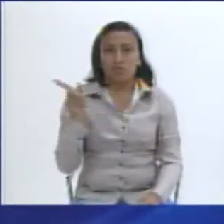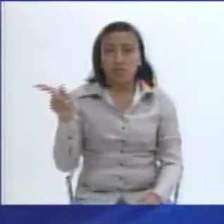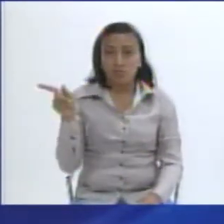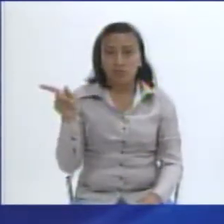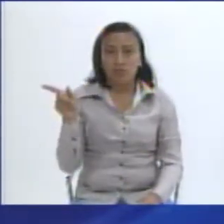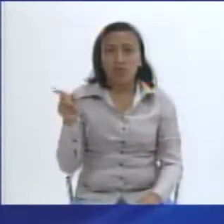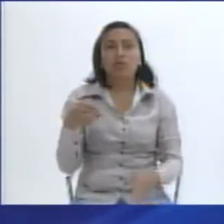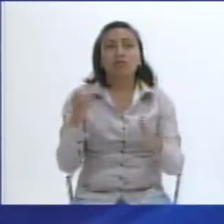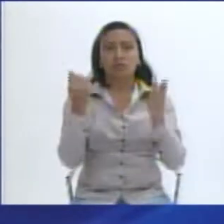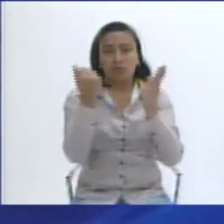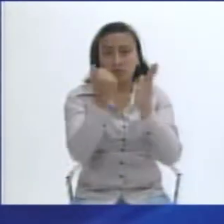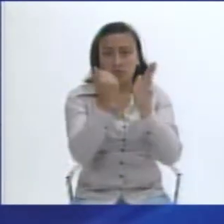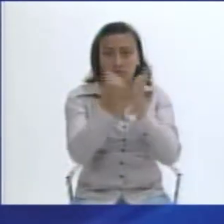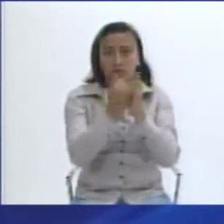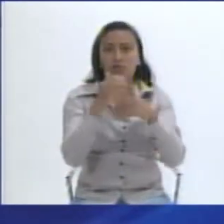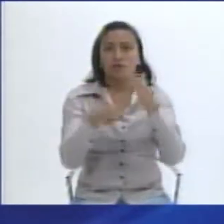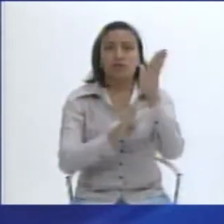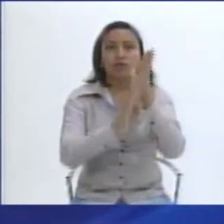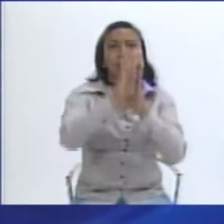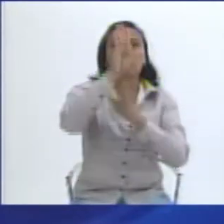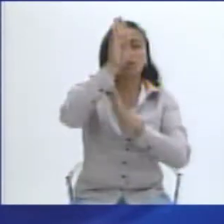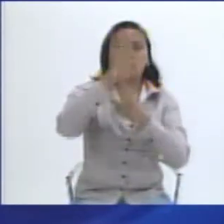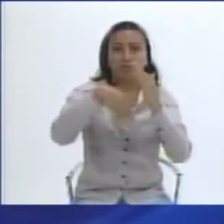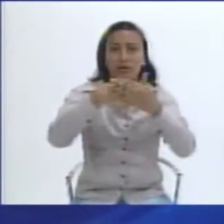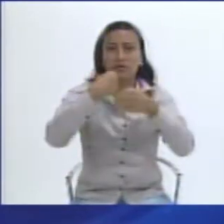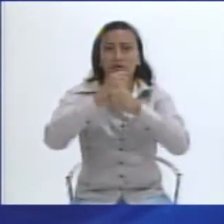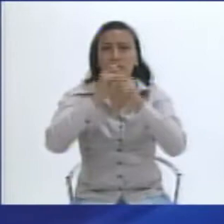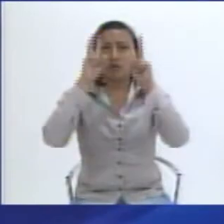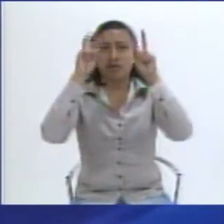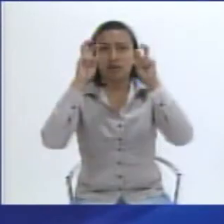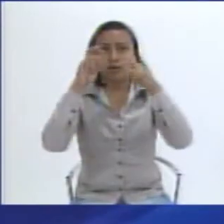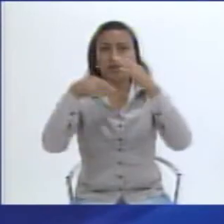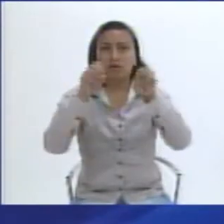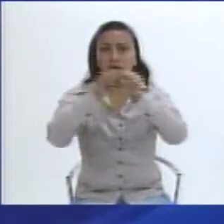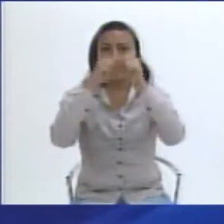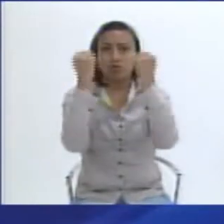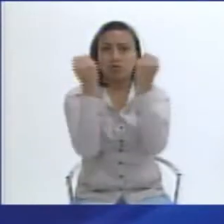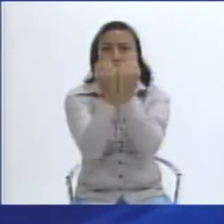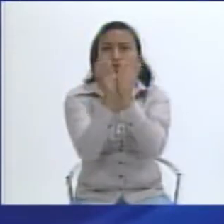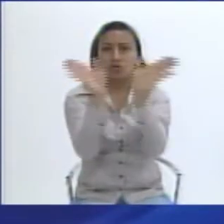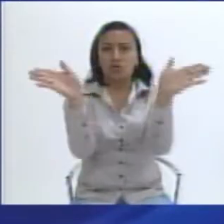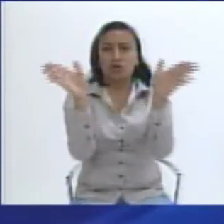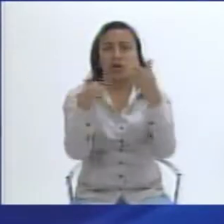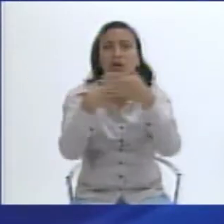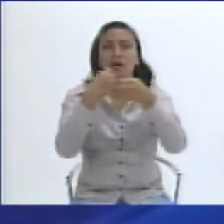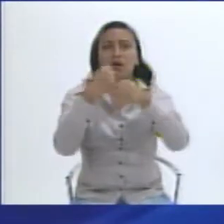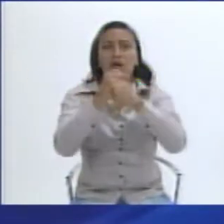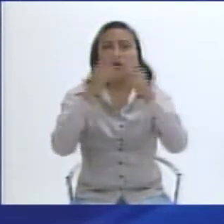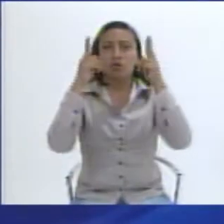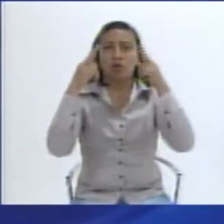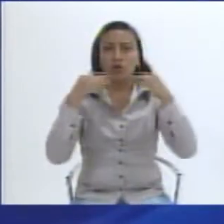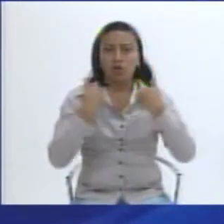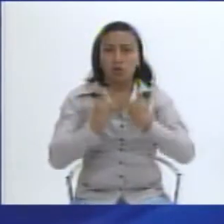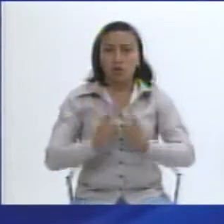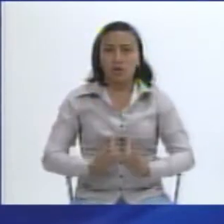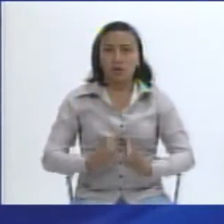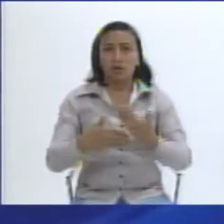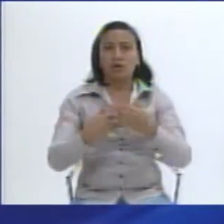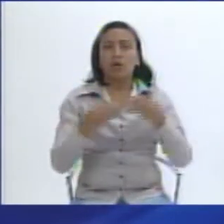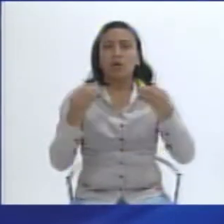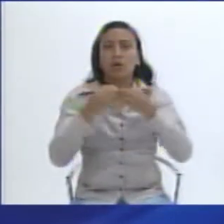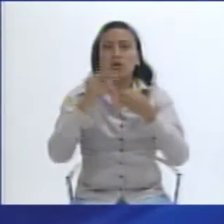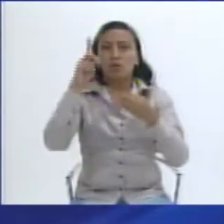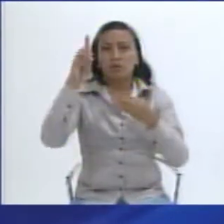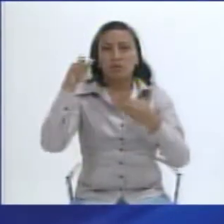consta en el cotado del fortalecimiento del desarrollo económico. En el tema social y humano es el gran convenio con el MIES, ¿no es cierto?, de un millón y medio de